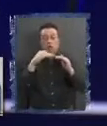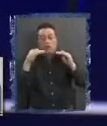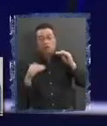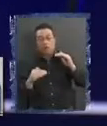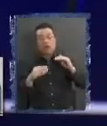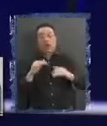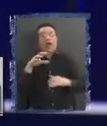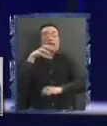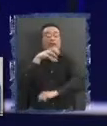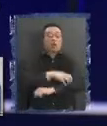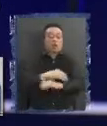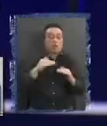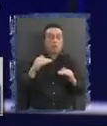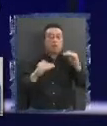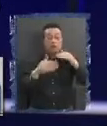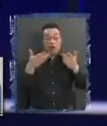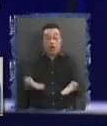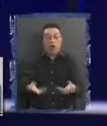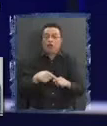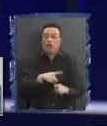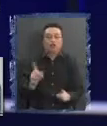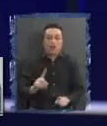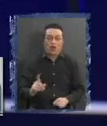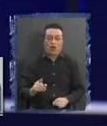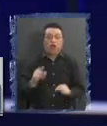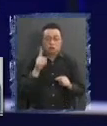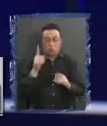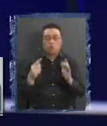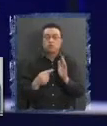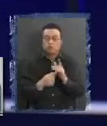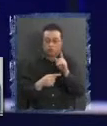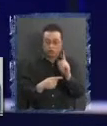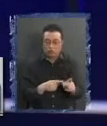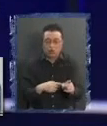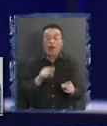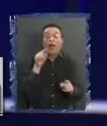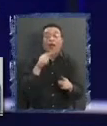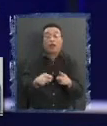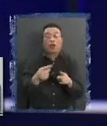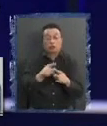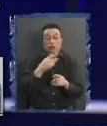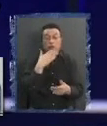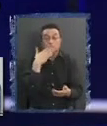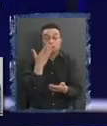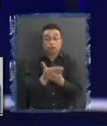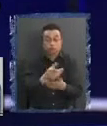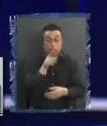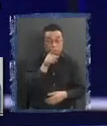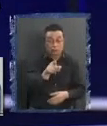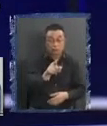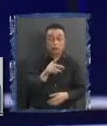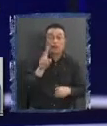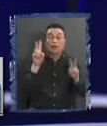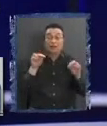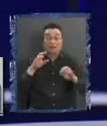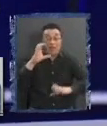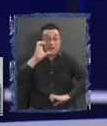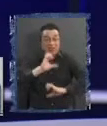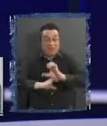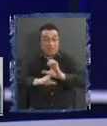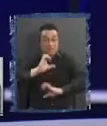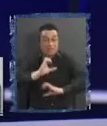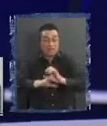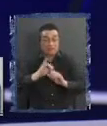central le dado atribución a la comuna, Y lo que tú planteas respecto del tema de empresas, ¿no es cierto?, y de